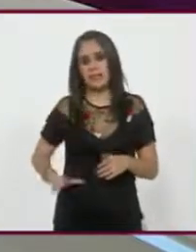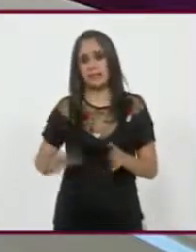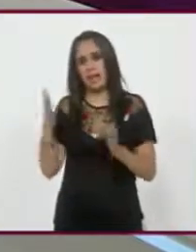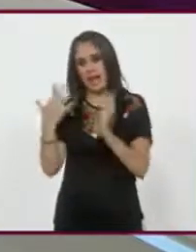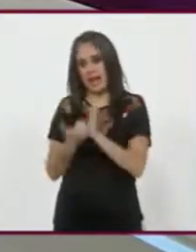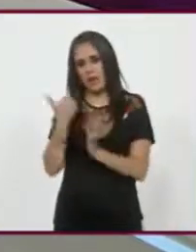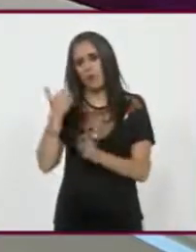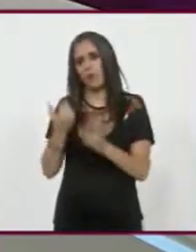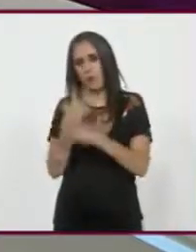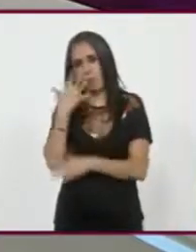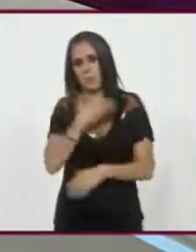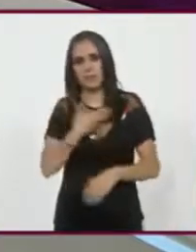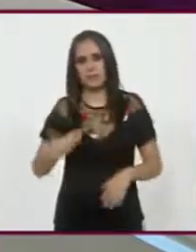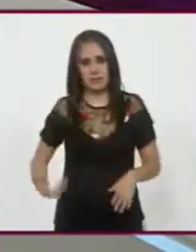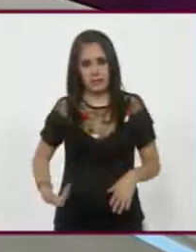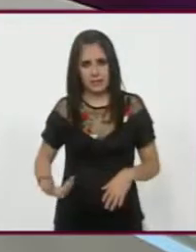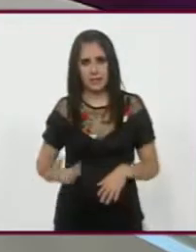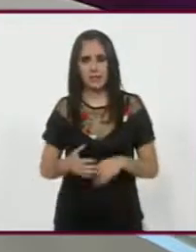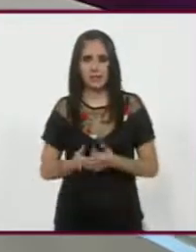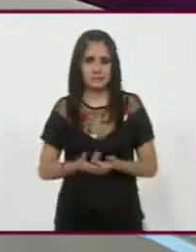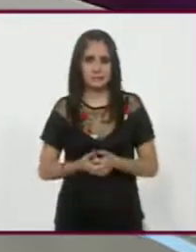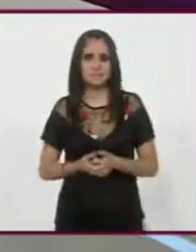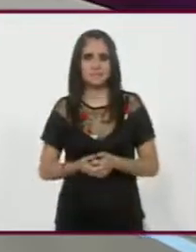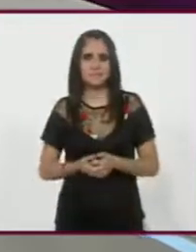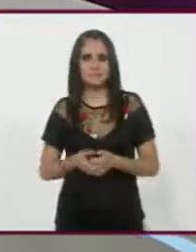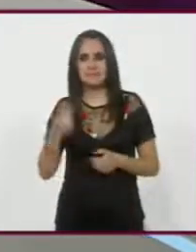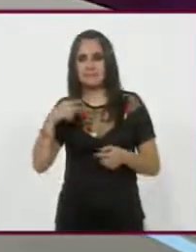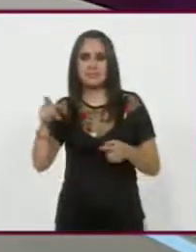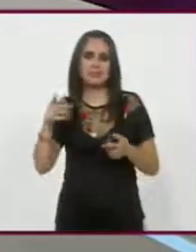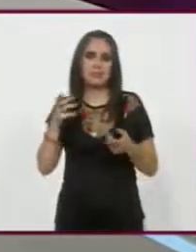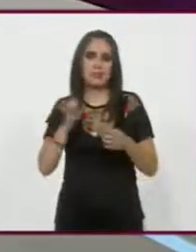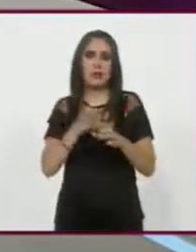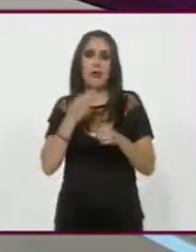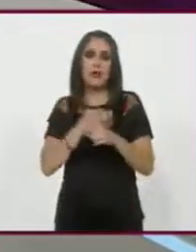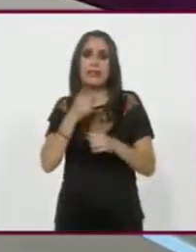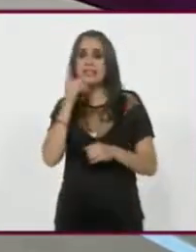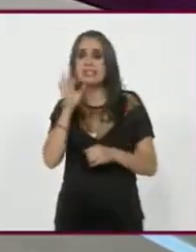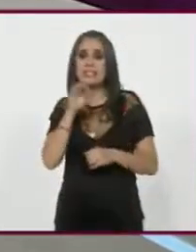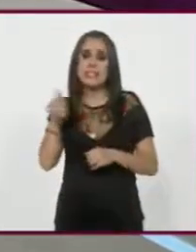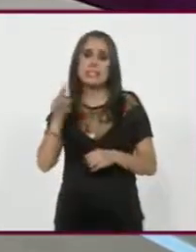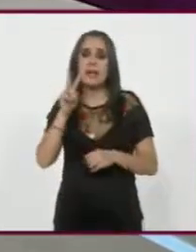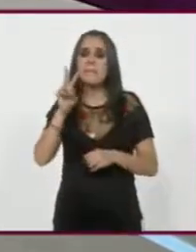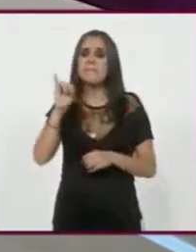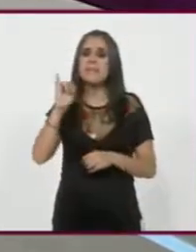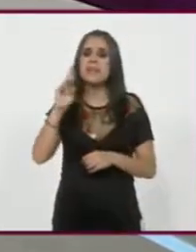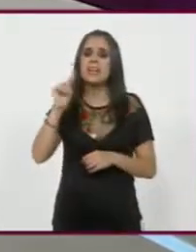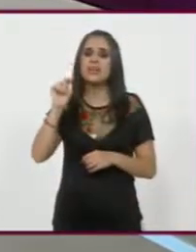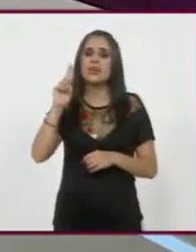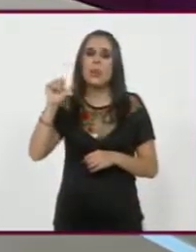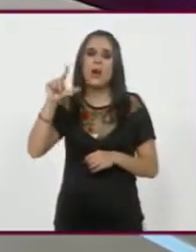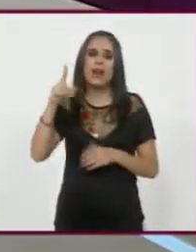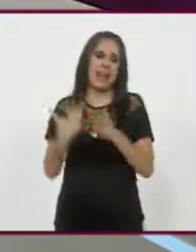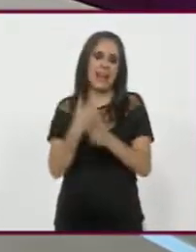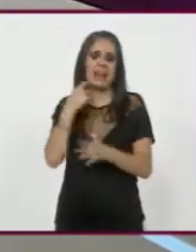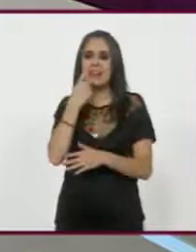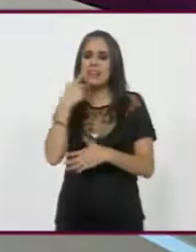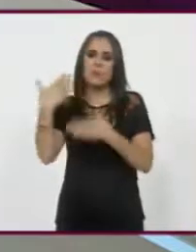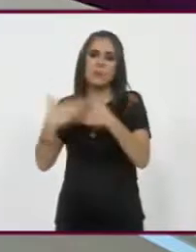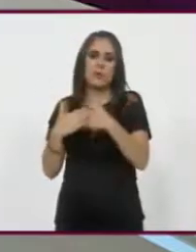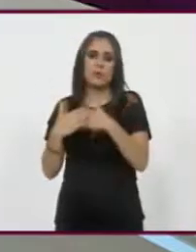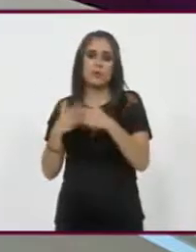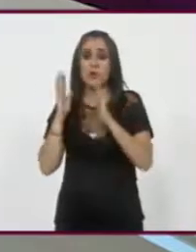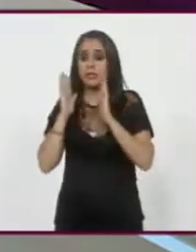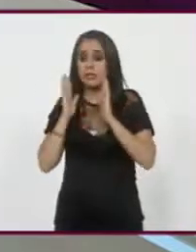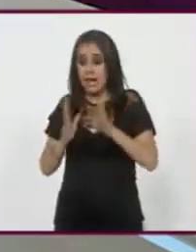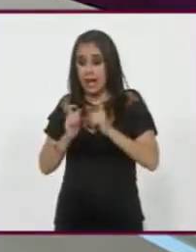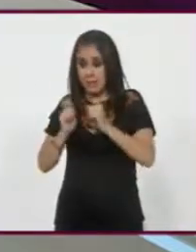virtualmente electo. Ya ves que no tenemos figura para llamarlo hasta Pues lo decimos virtual ganador. Hasta que no tenga su... Sí, constancia. Su constancia